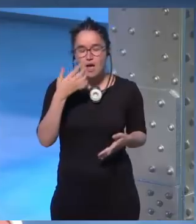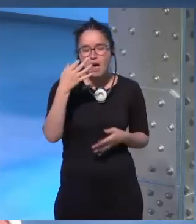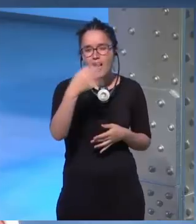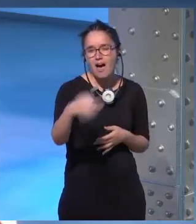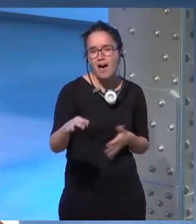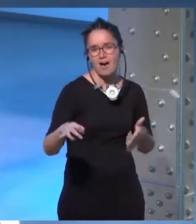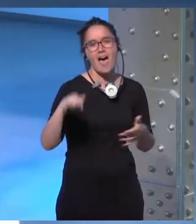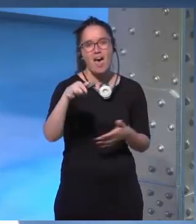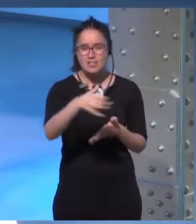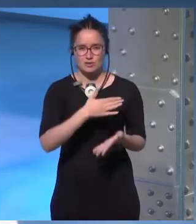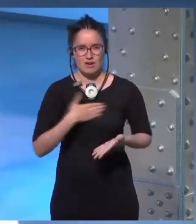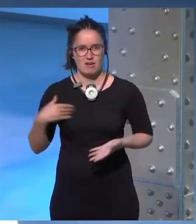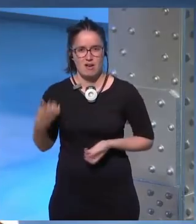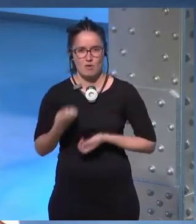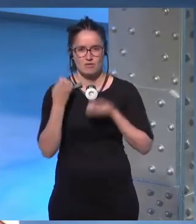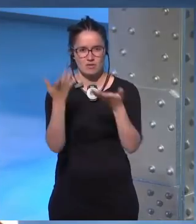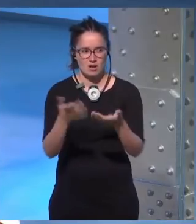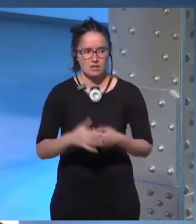así que esto es lo que quería decir